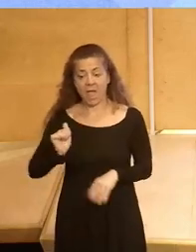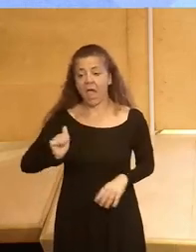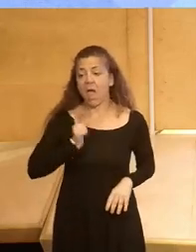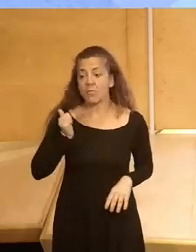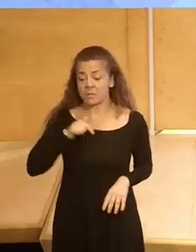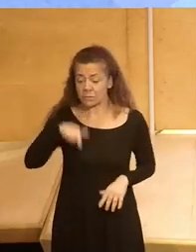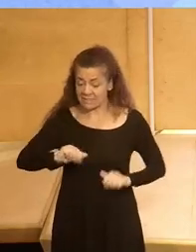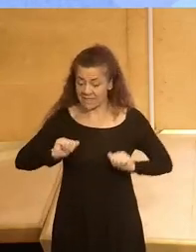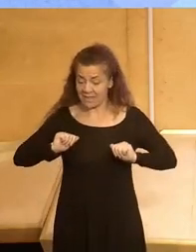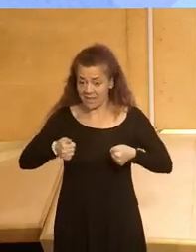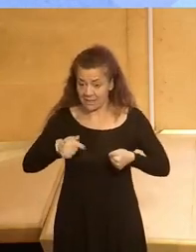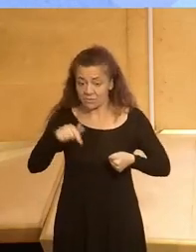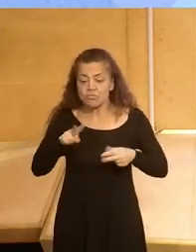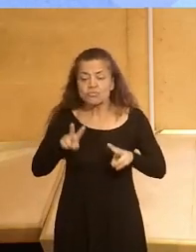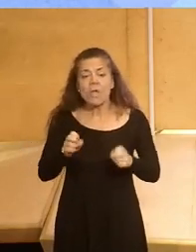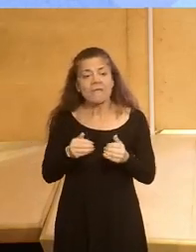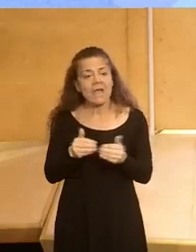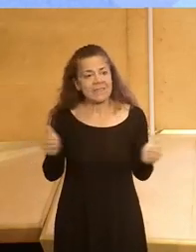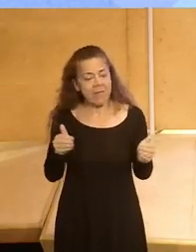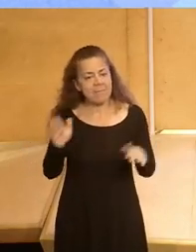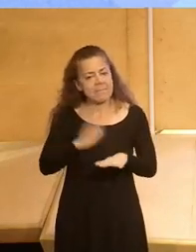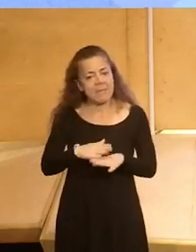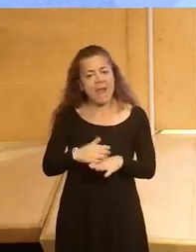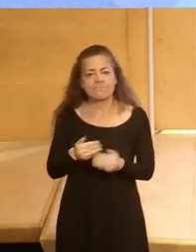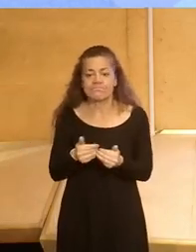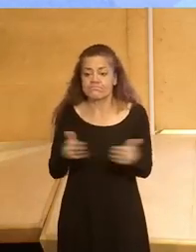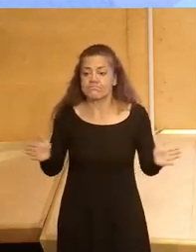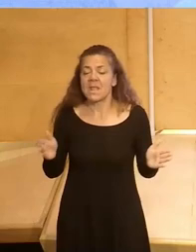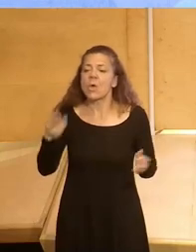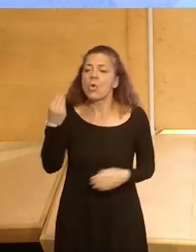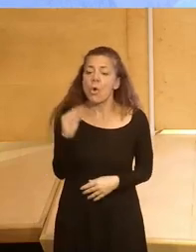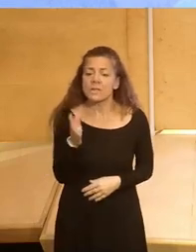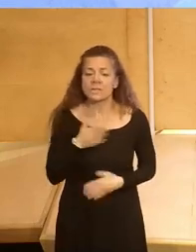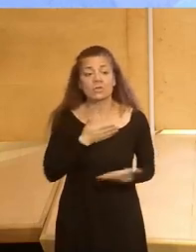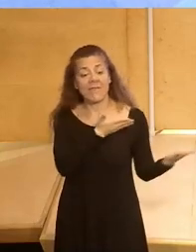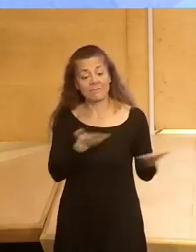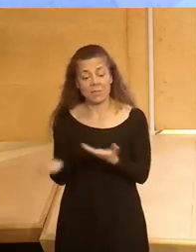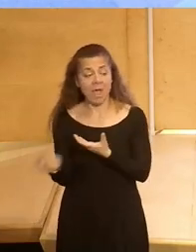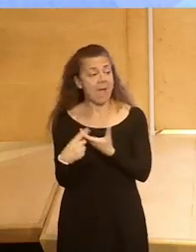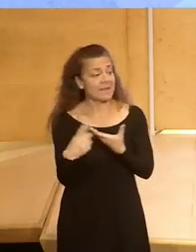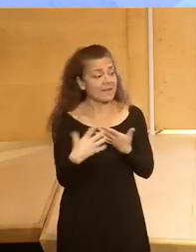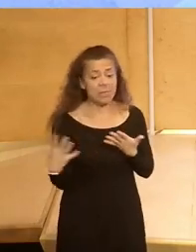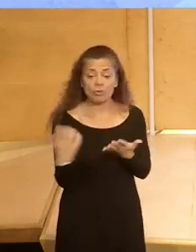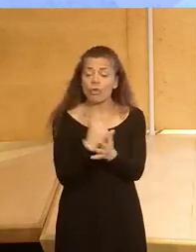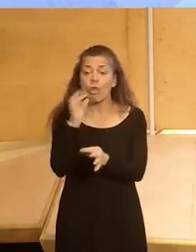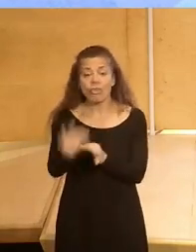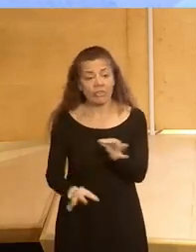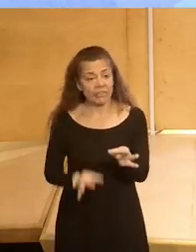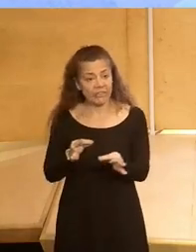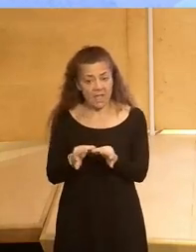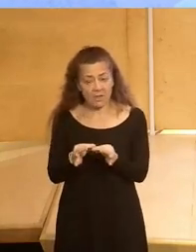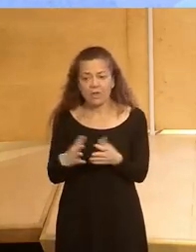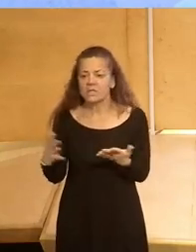inicio, esta nueva etapa para abriros las puertas a los jóvenes y que os invitamos a participar en todo el ciclo y en